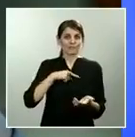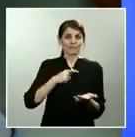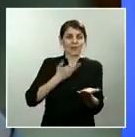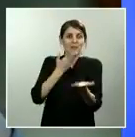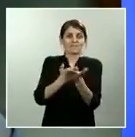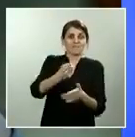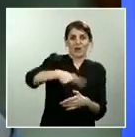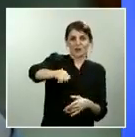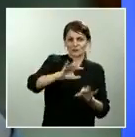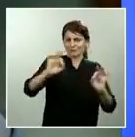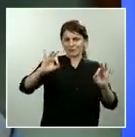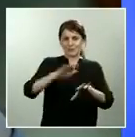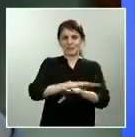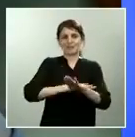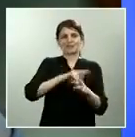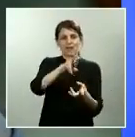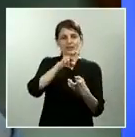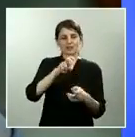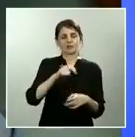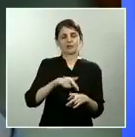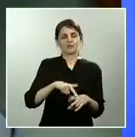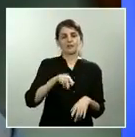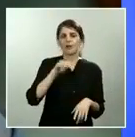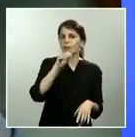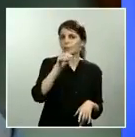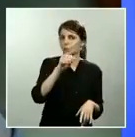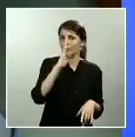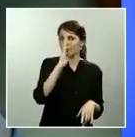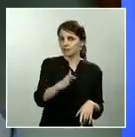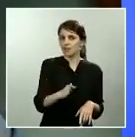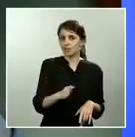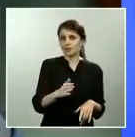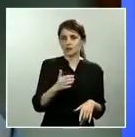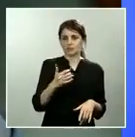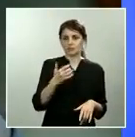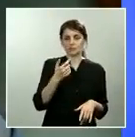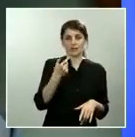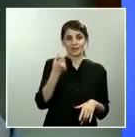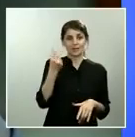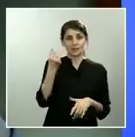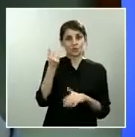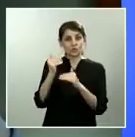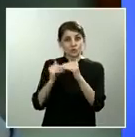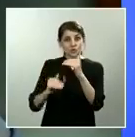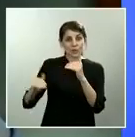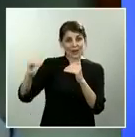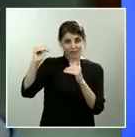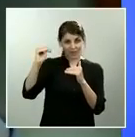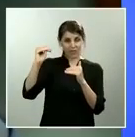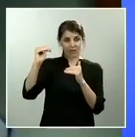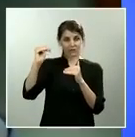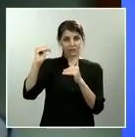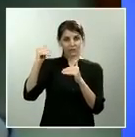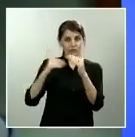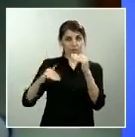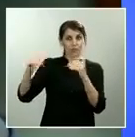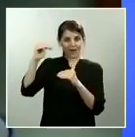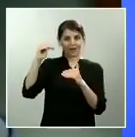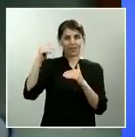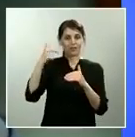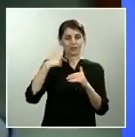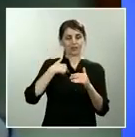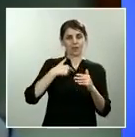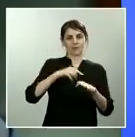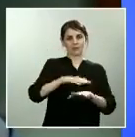a poder utilizar el superávit que tienen que acumulan las administraciones canarias que es en torno a 4.000